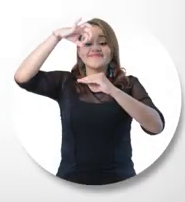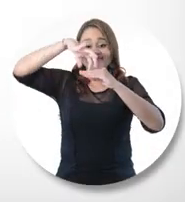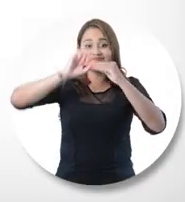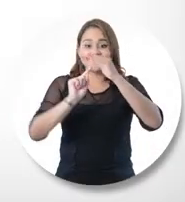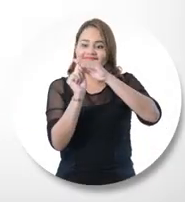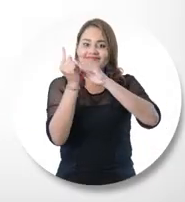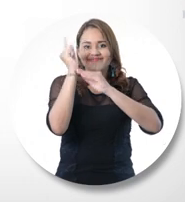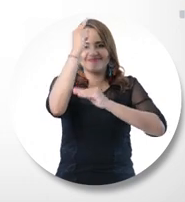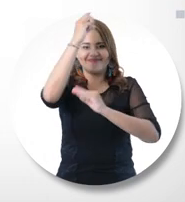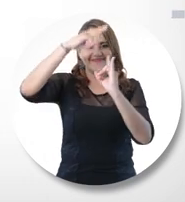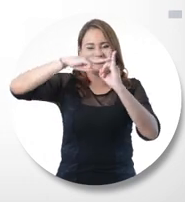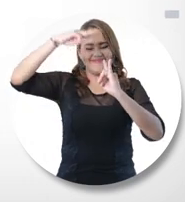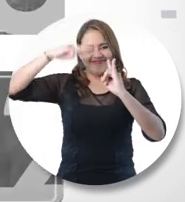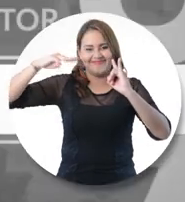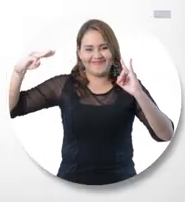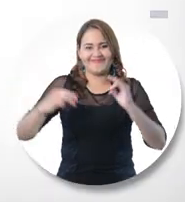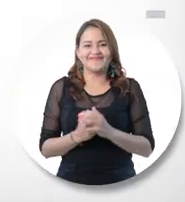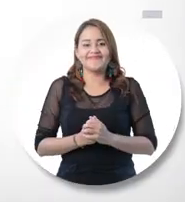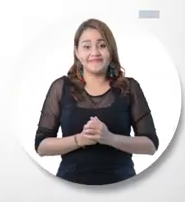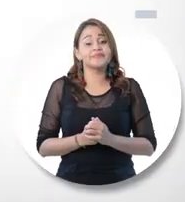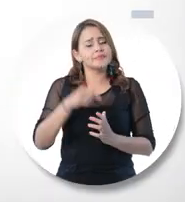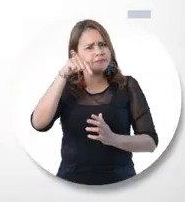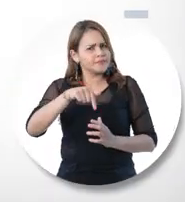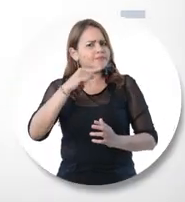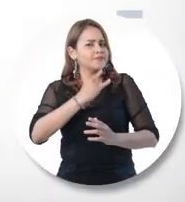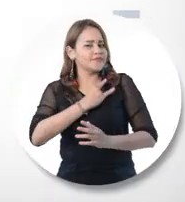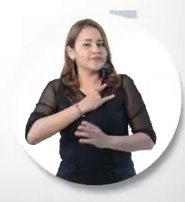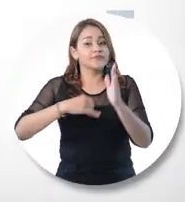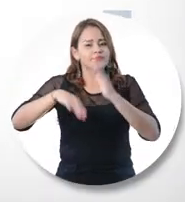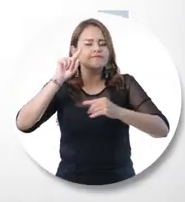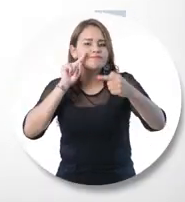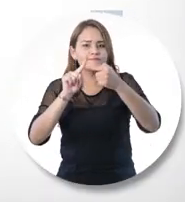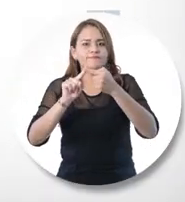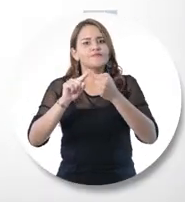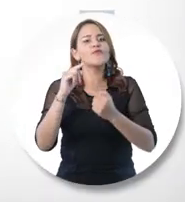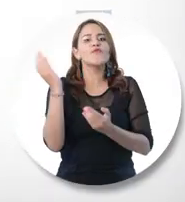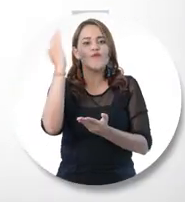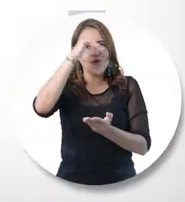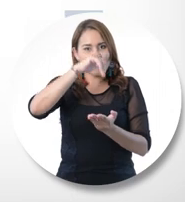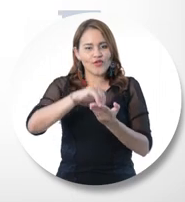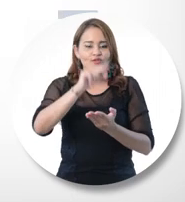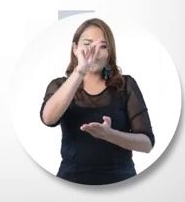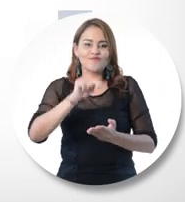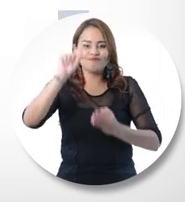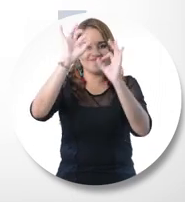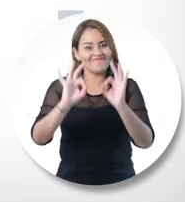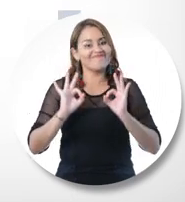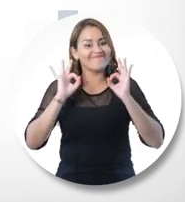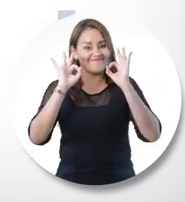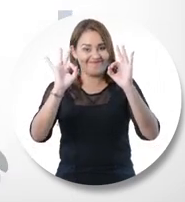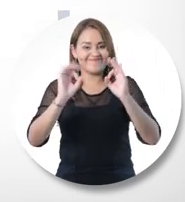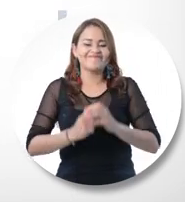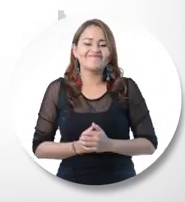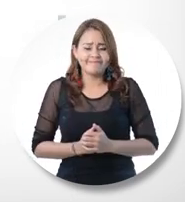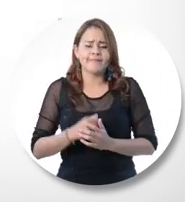Bienvenidos a Siembra por Unimagdalena. La universidad viene adelantando el proceso de renovación de la acreditación institucional.